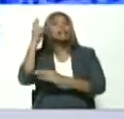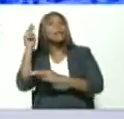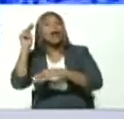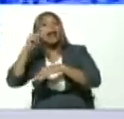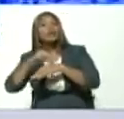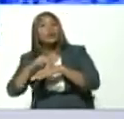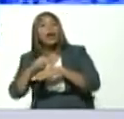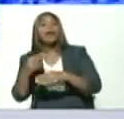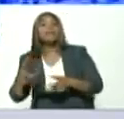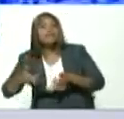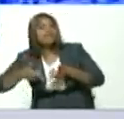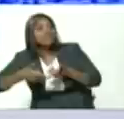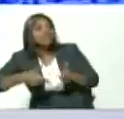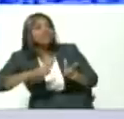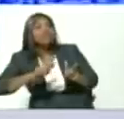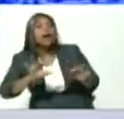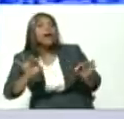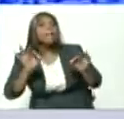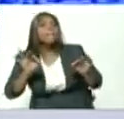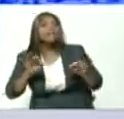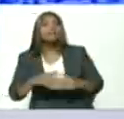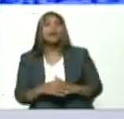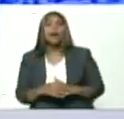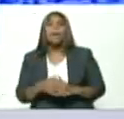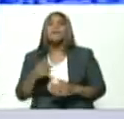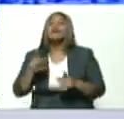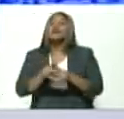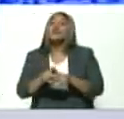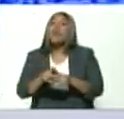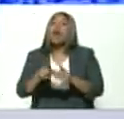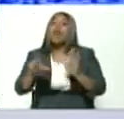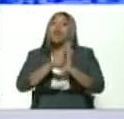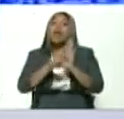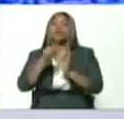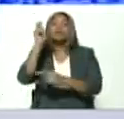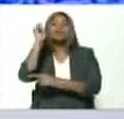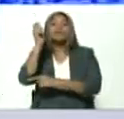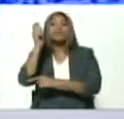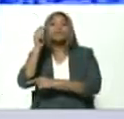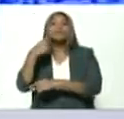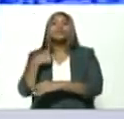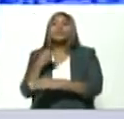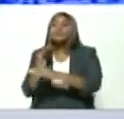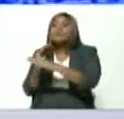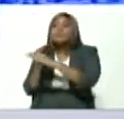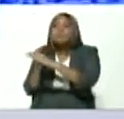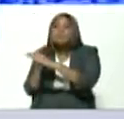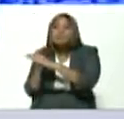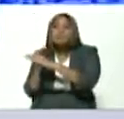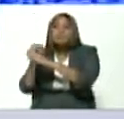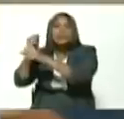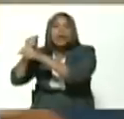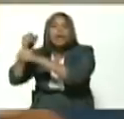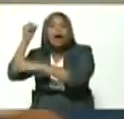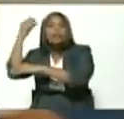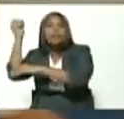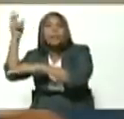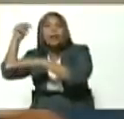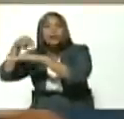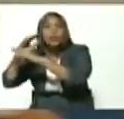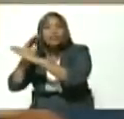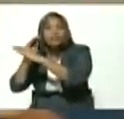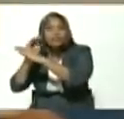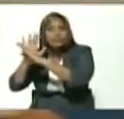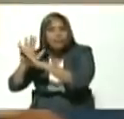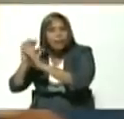especial invocando la constitución se ha retirado de sus funciones como asambleísta como